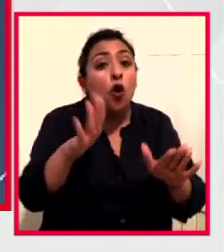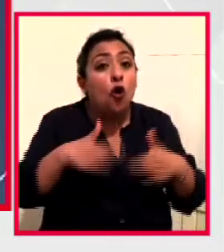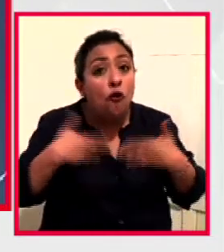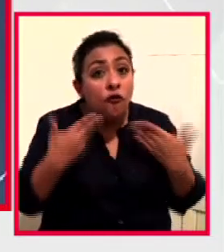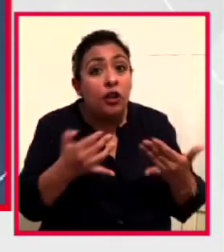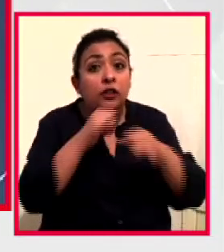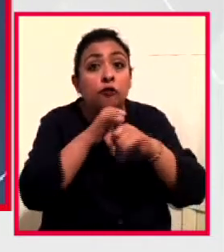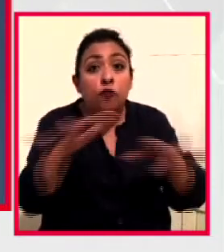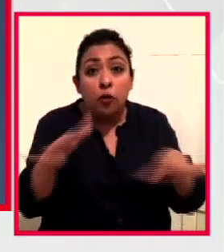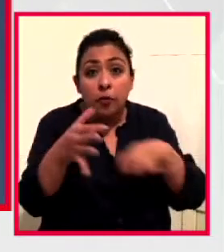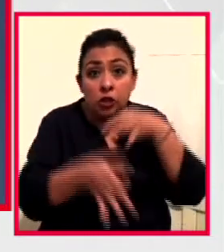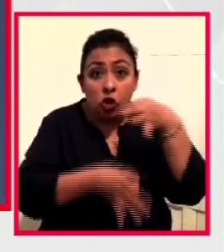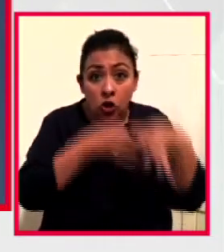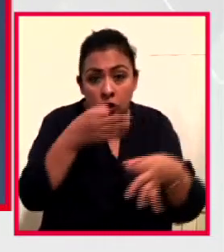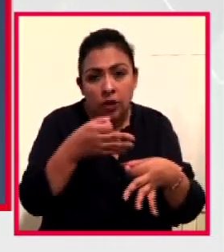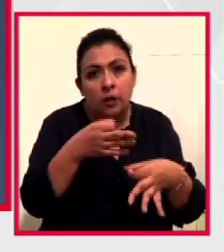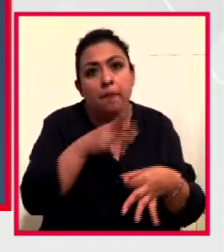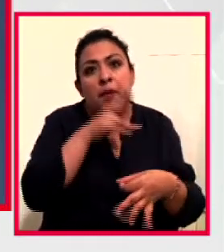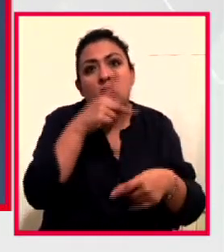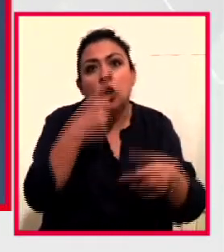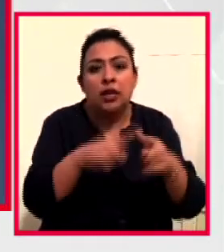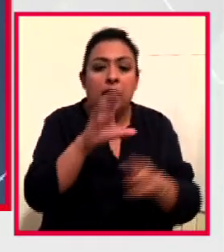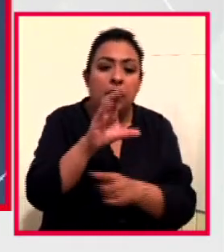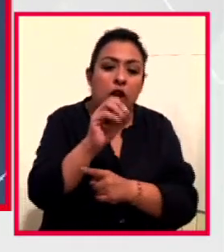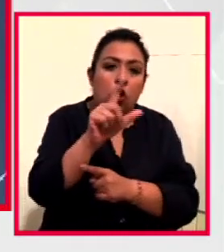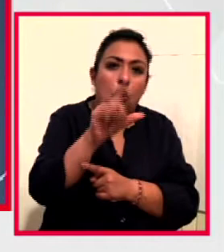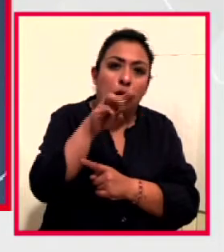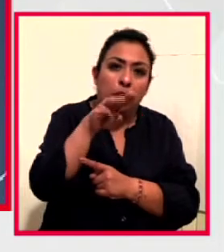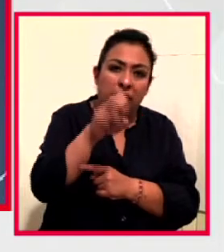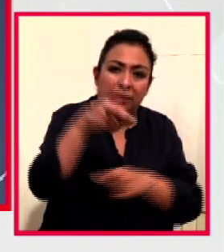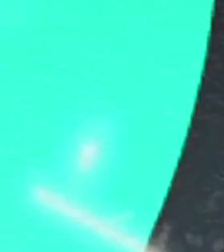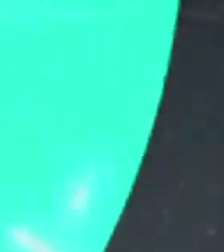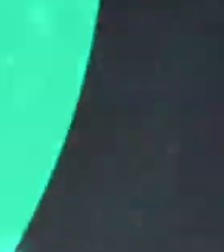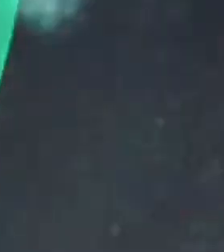y qué mejor que el Colmex para hacer lo propio. Ya volvemos.